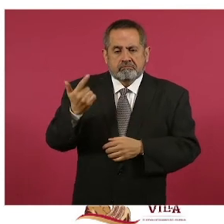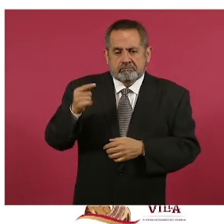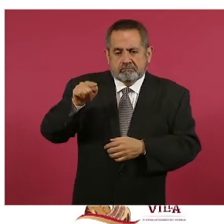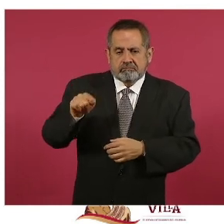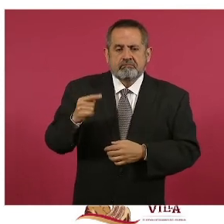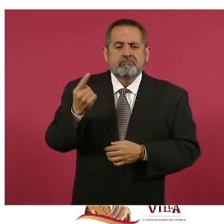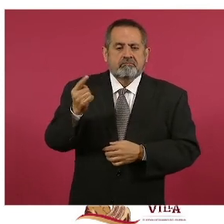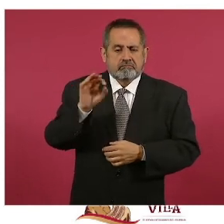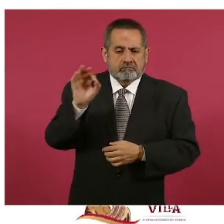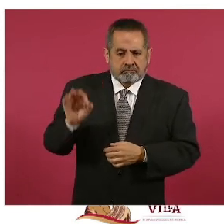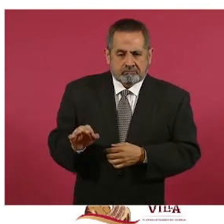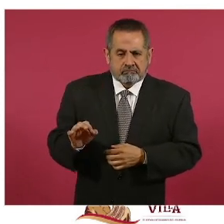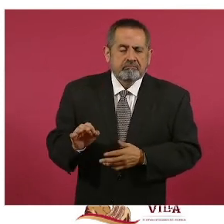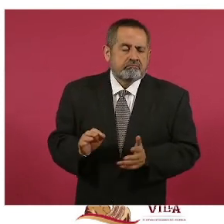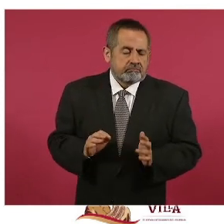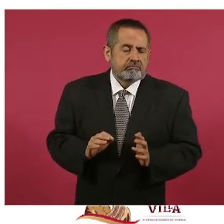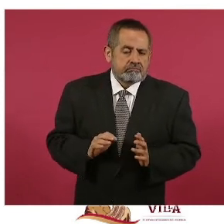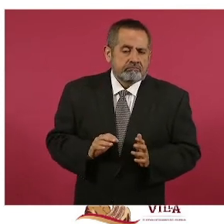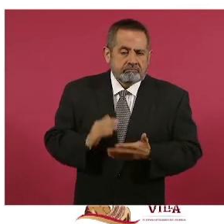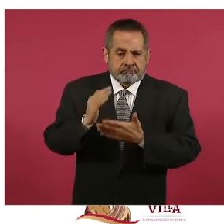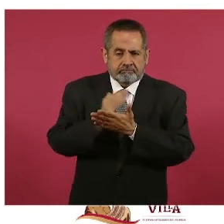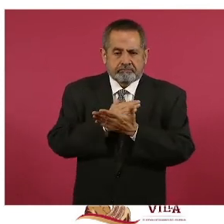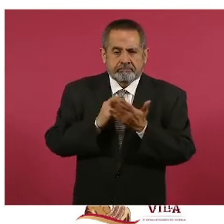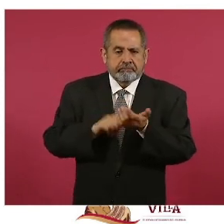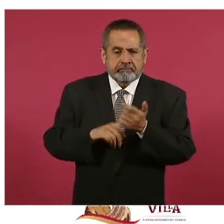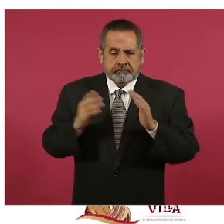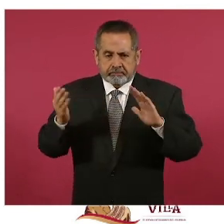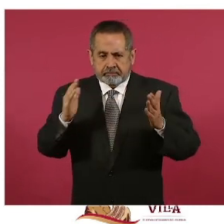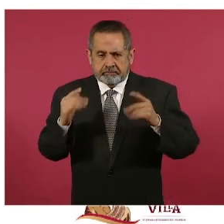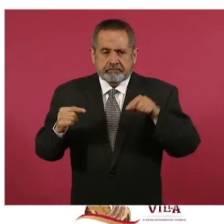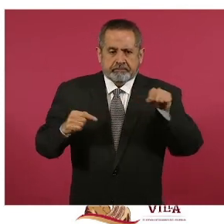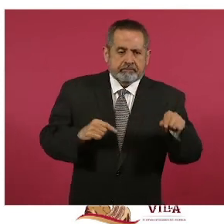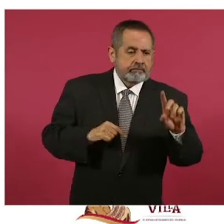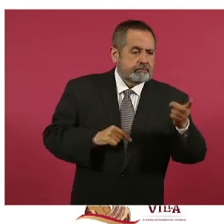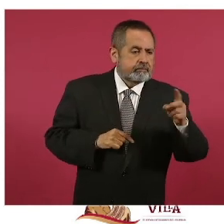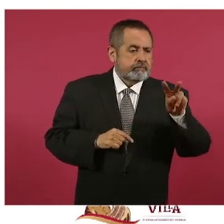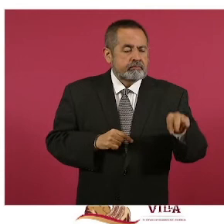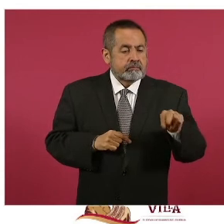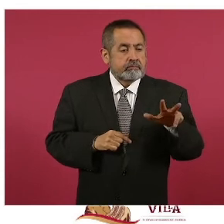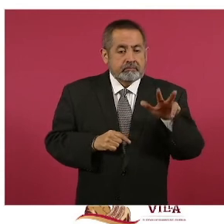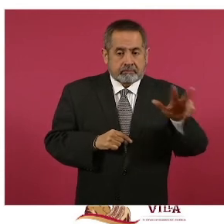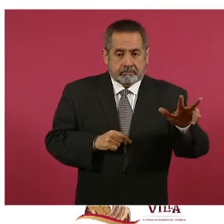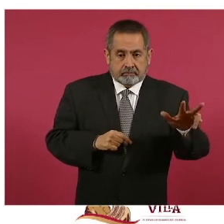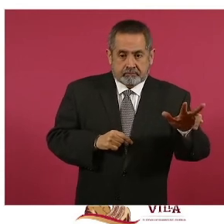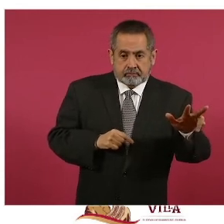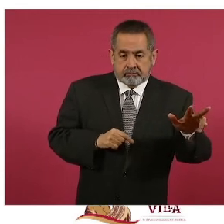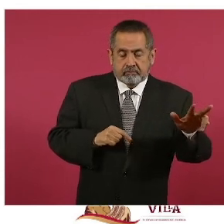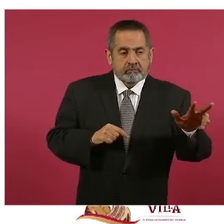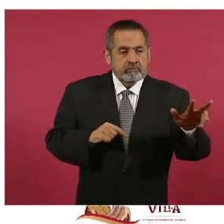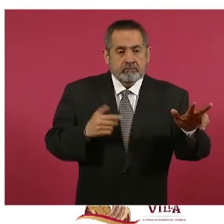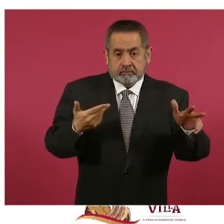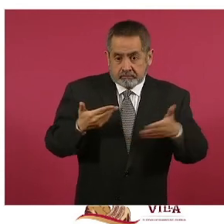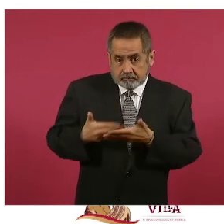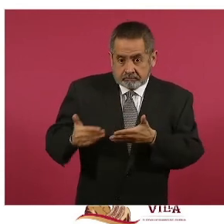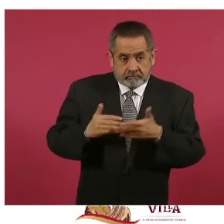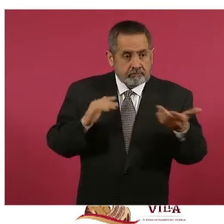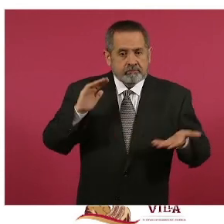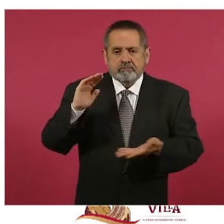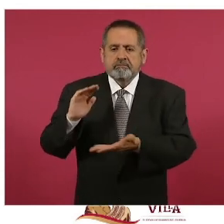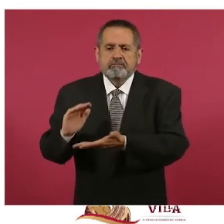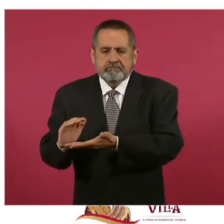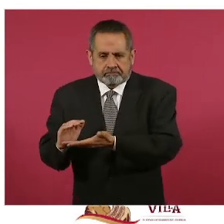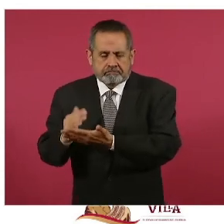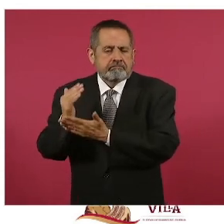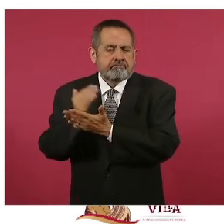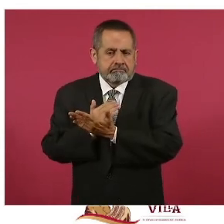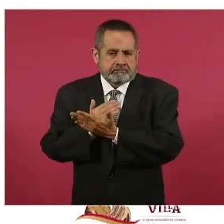por ciento respecto de diciembre de 2018, cómo ha ido a la baja este delito.